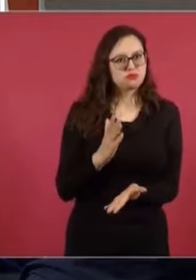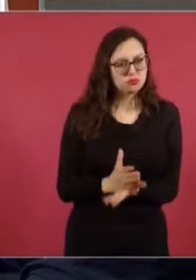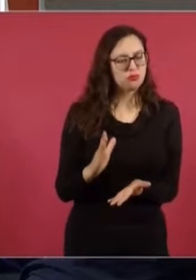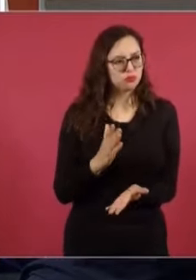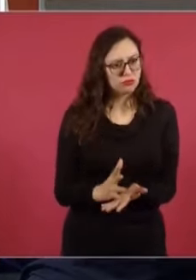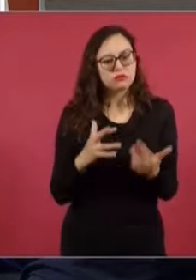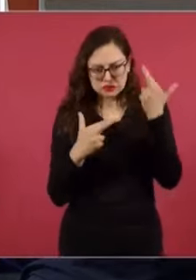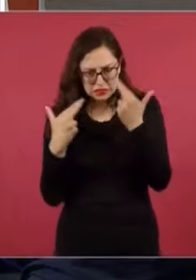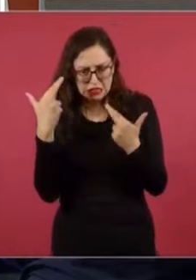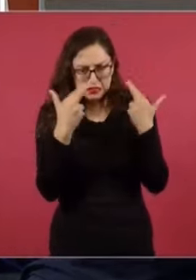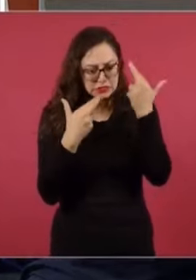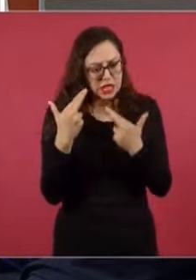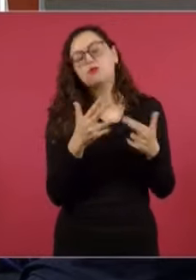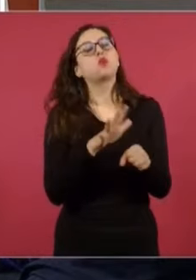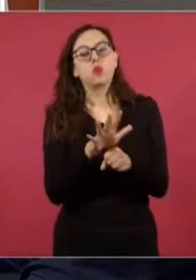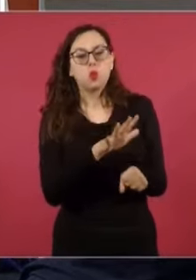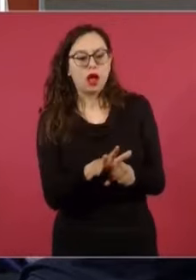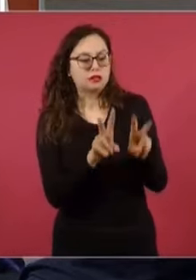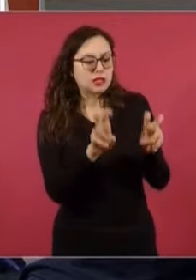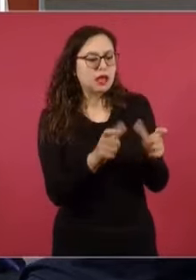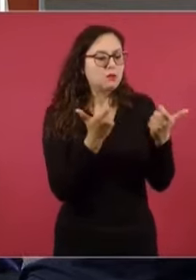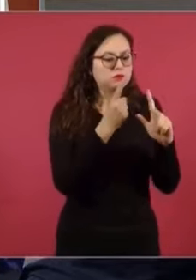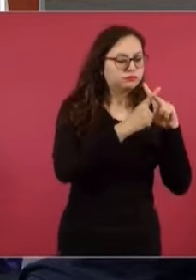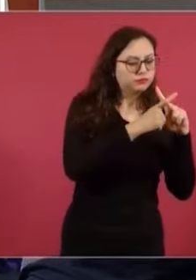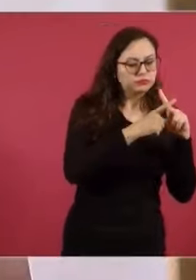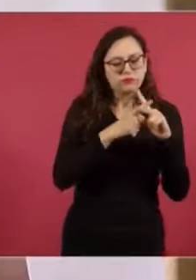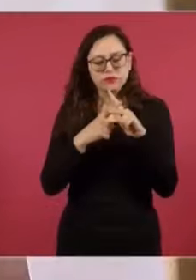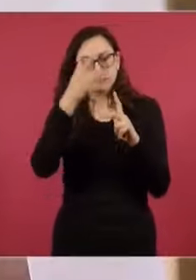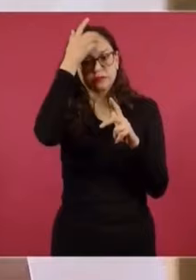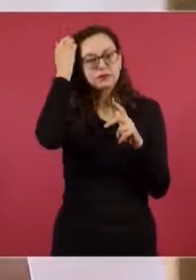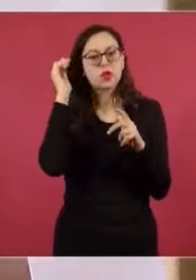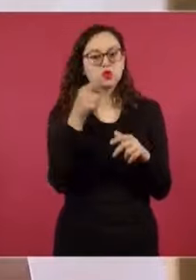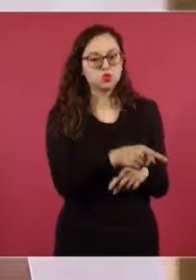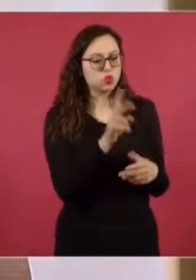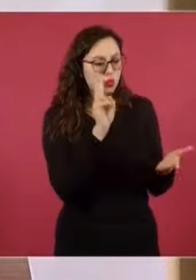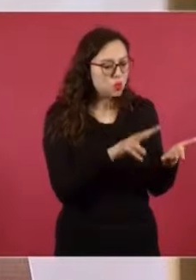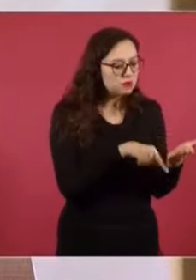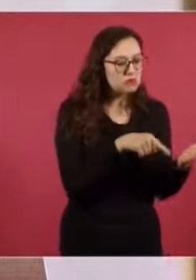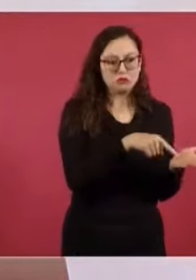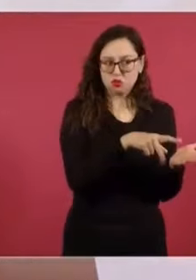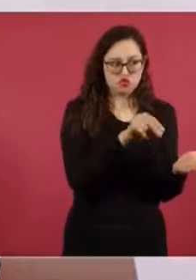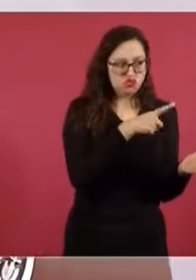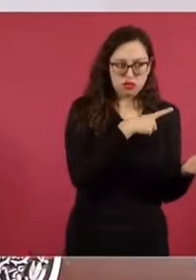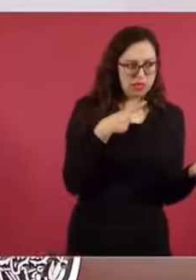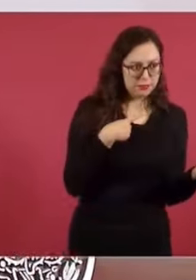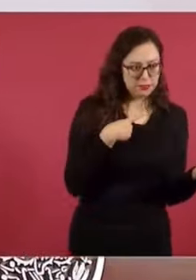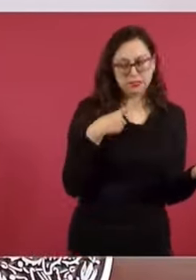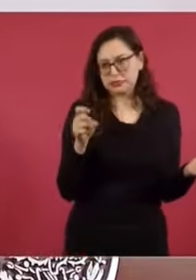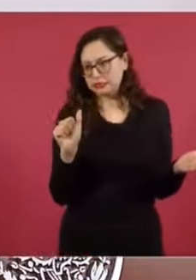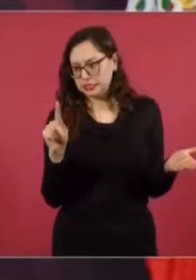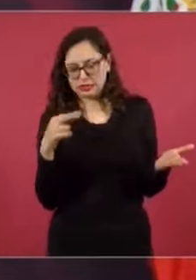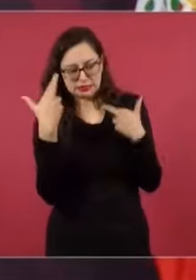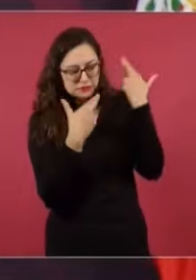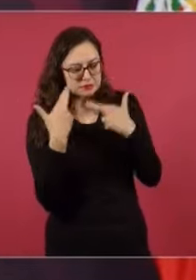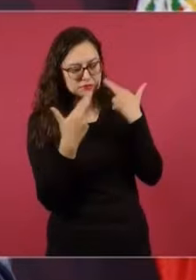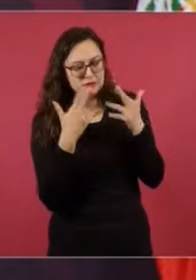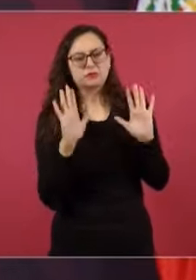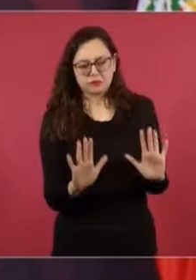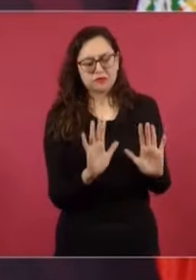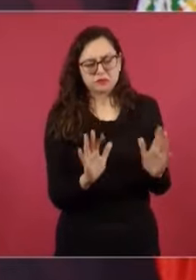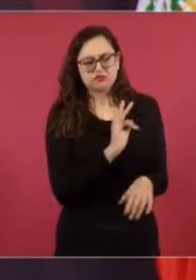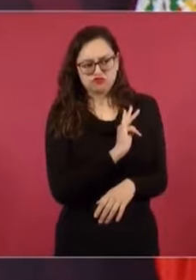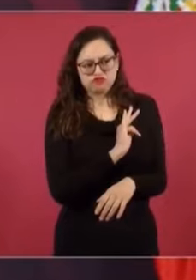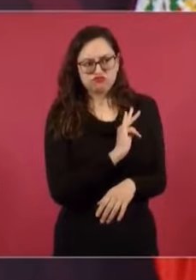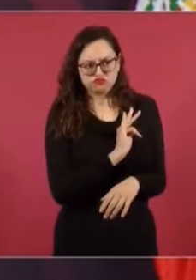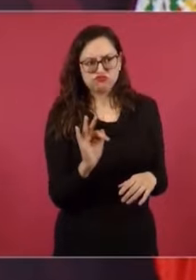lo que no se justifique, según tu criterio, y así lo considere el SAT, es